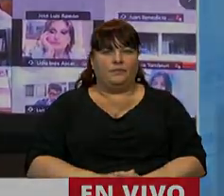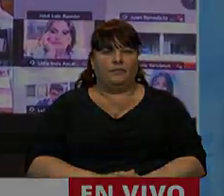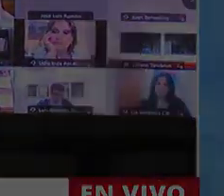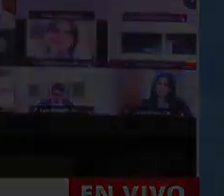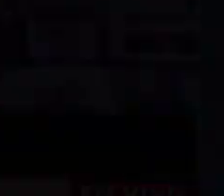acompañen en la propuesta de declarar a la ciudad de Villa Mercedes como capital alterna de la República Argentina. Gracias,